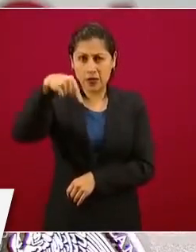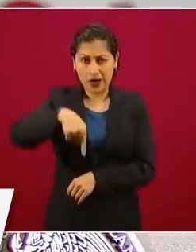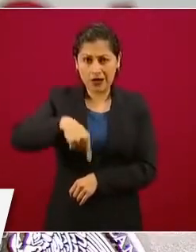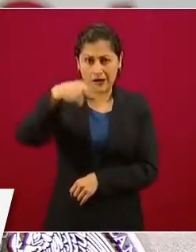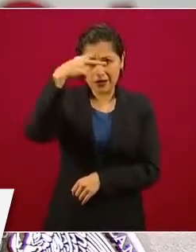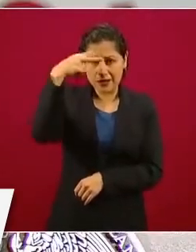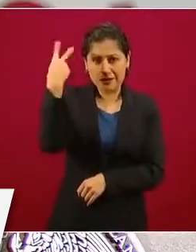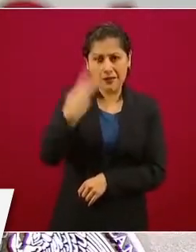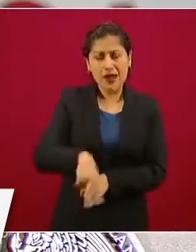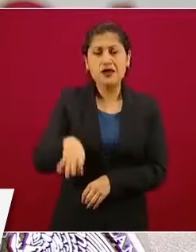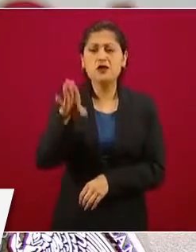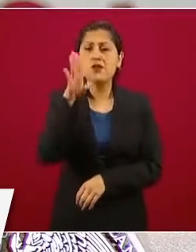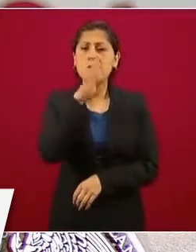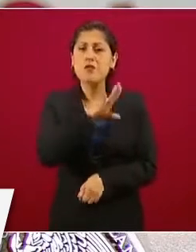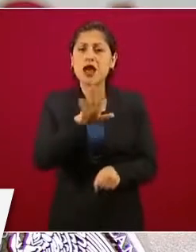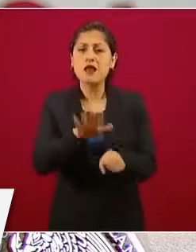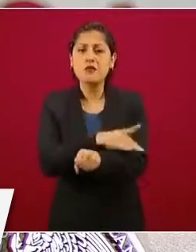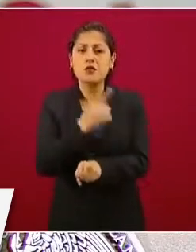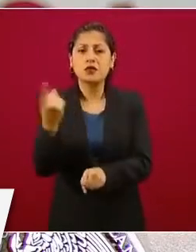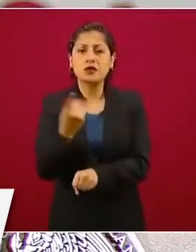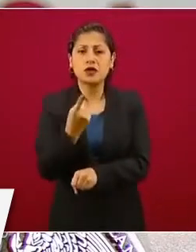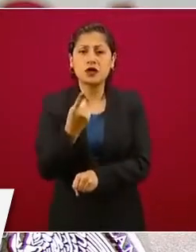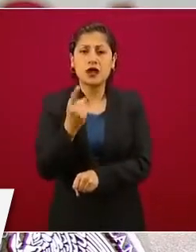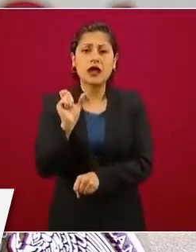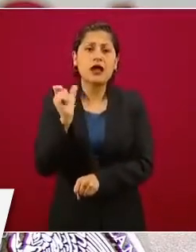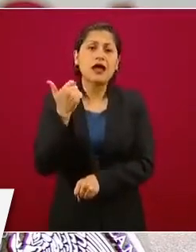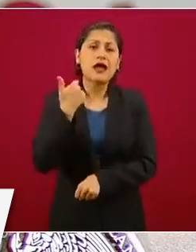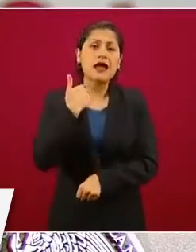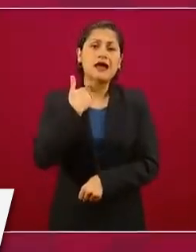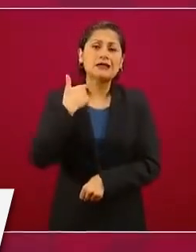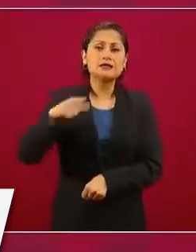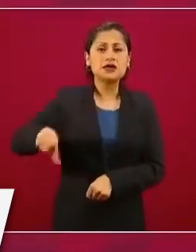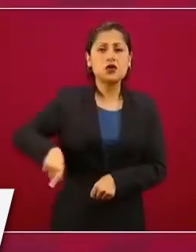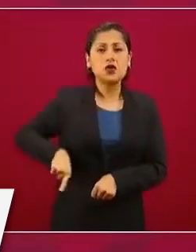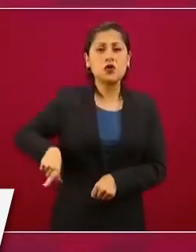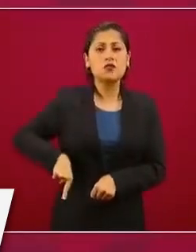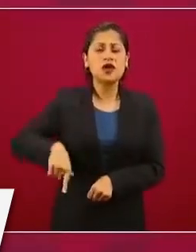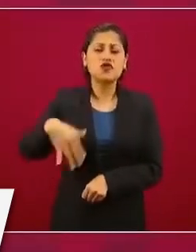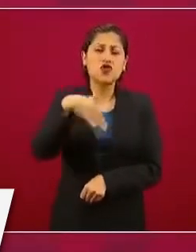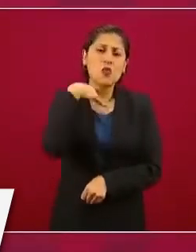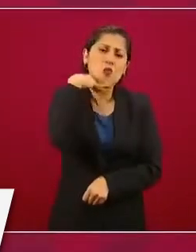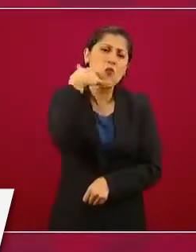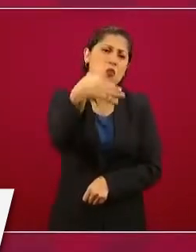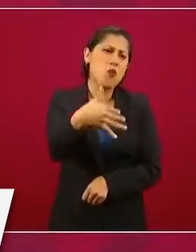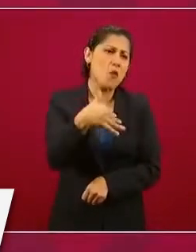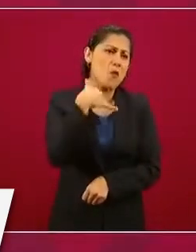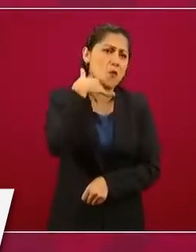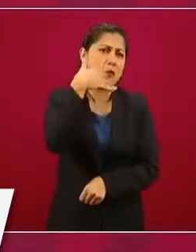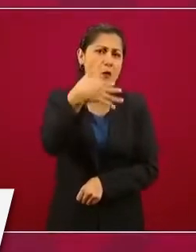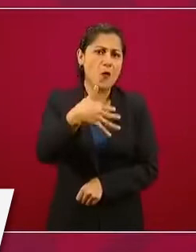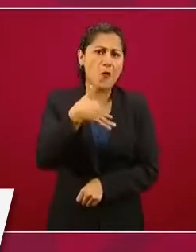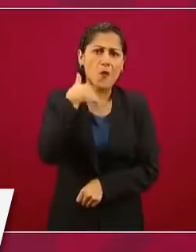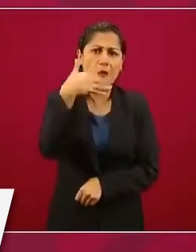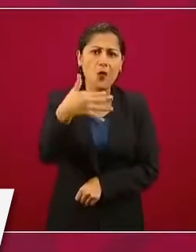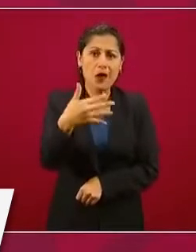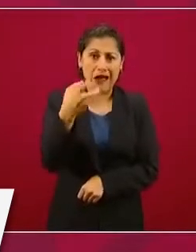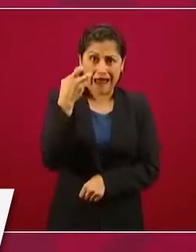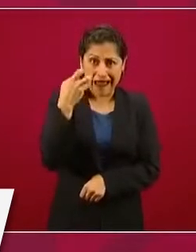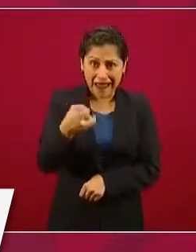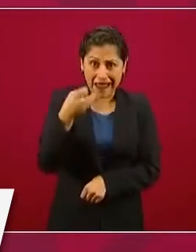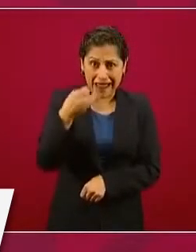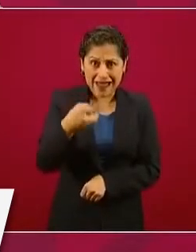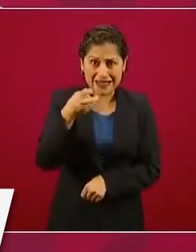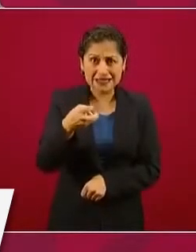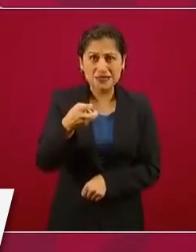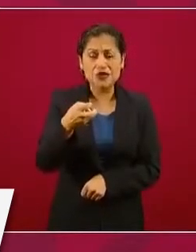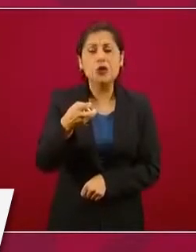La corrupción política es lo que ha dado al traste con todo, es la